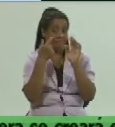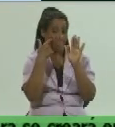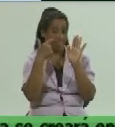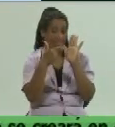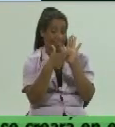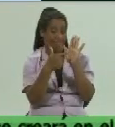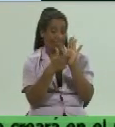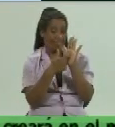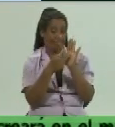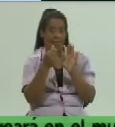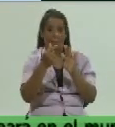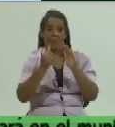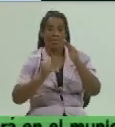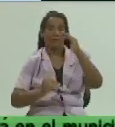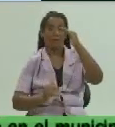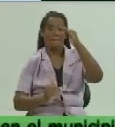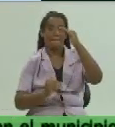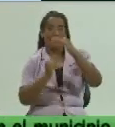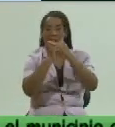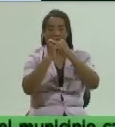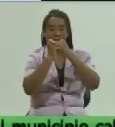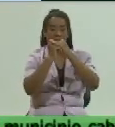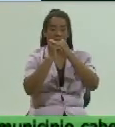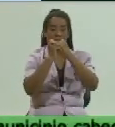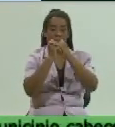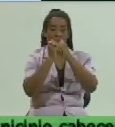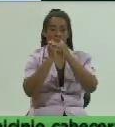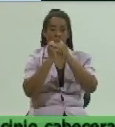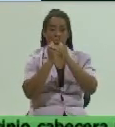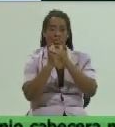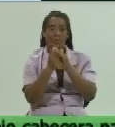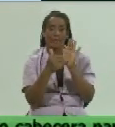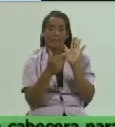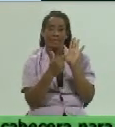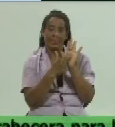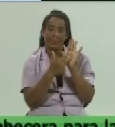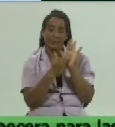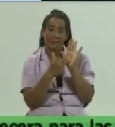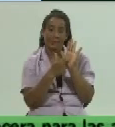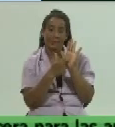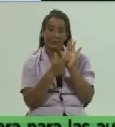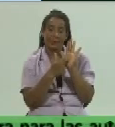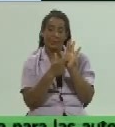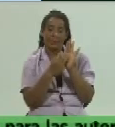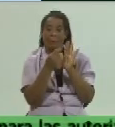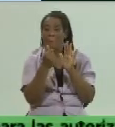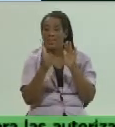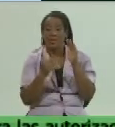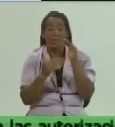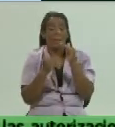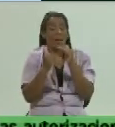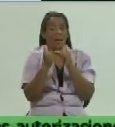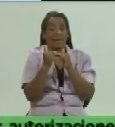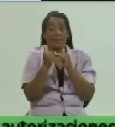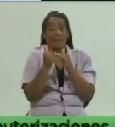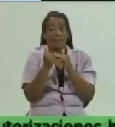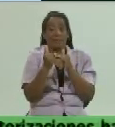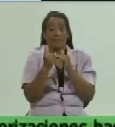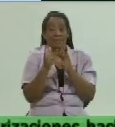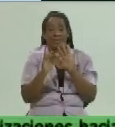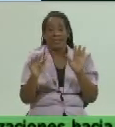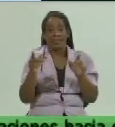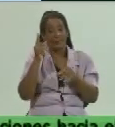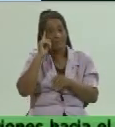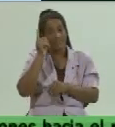precios máximos es decir estos precios que se están proyectando en la pantalla son precios máximos que van a regir la política en la provincia